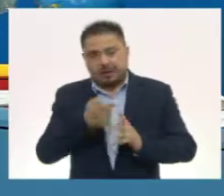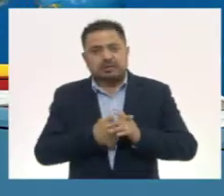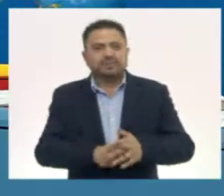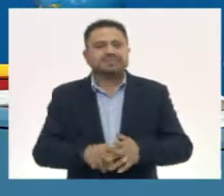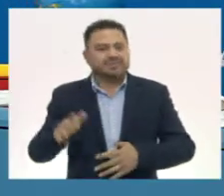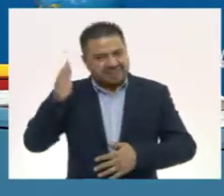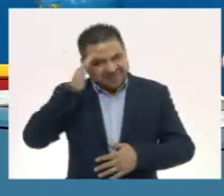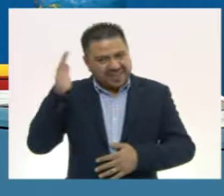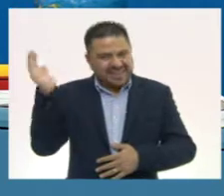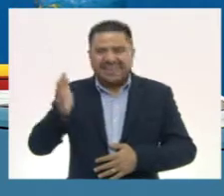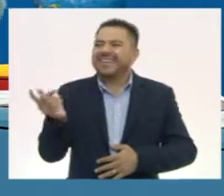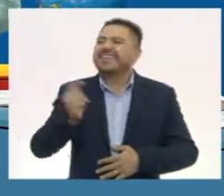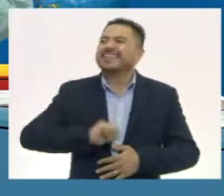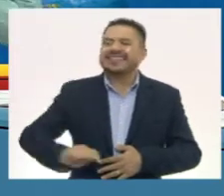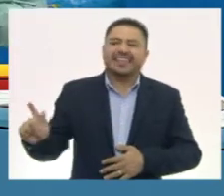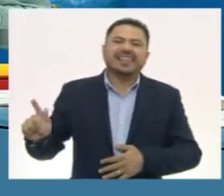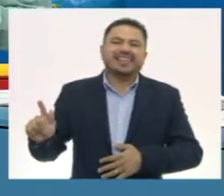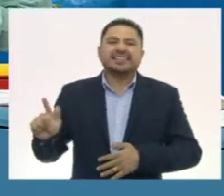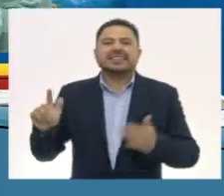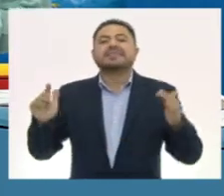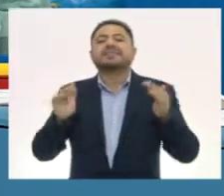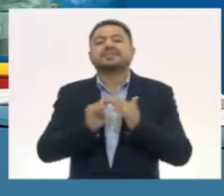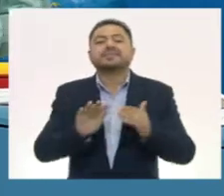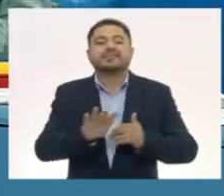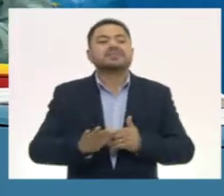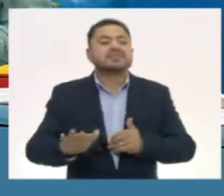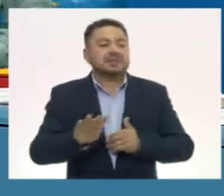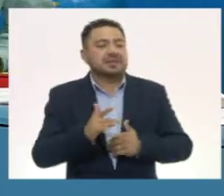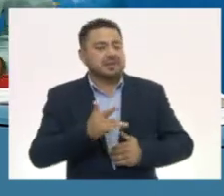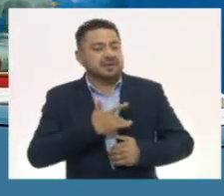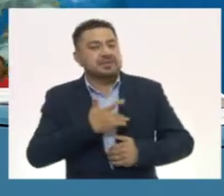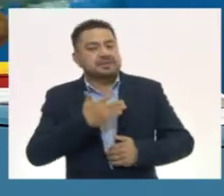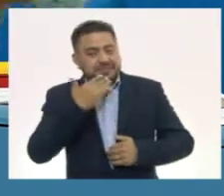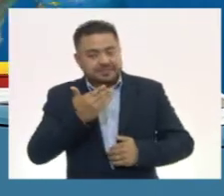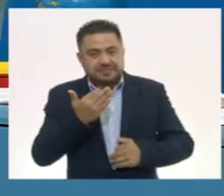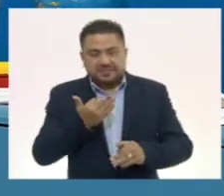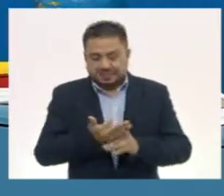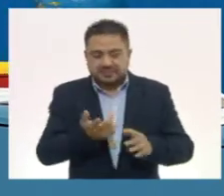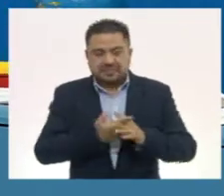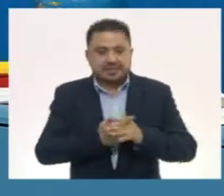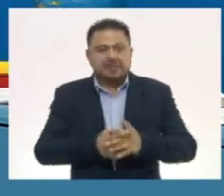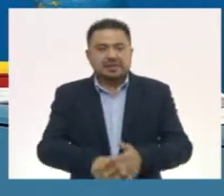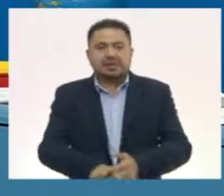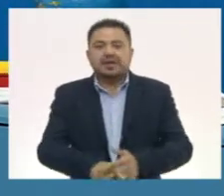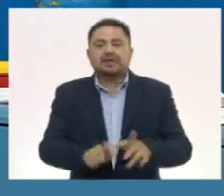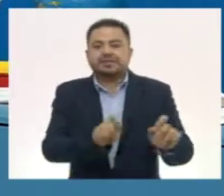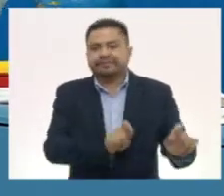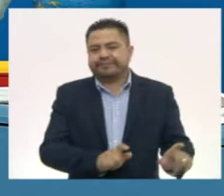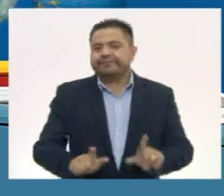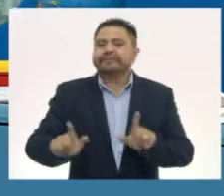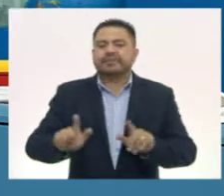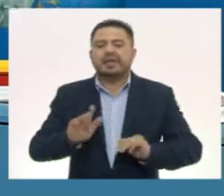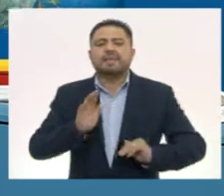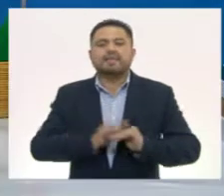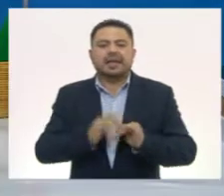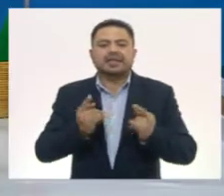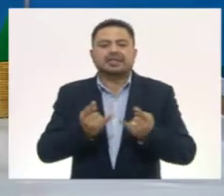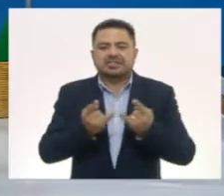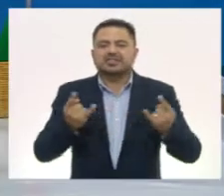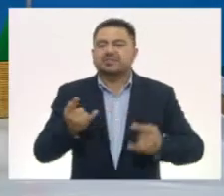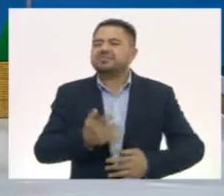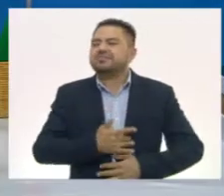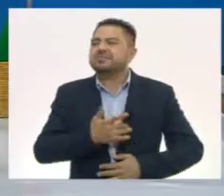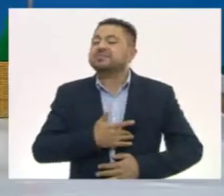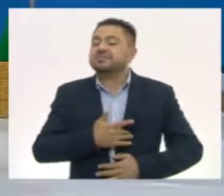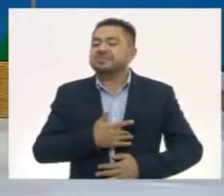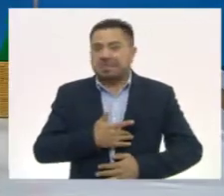Hola, ¿qué tal María? Hola, ¿qué tal en casa chicos, chicas? Vamos a dar inicio a una sesión más de historia, ¿qué te parece? Sí,